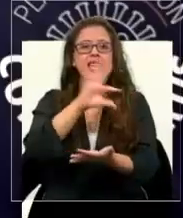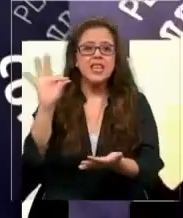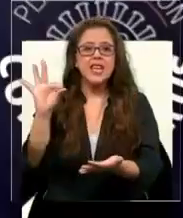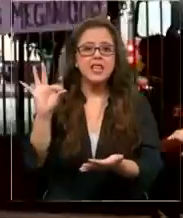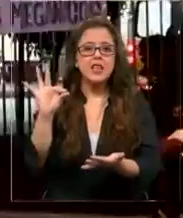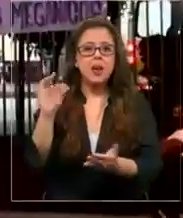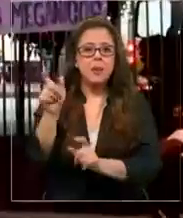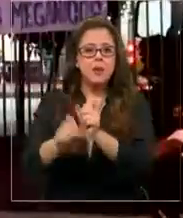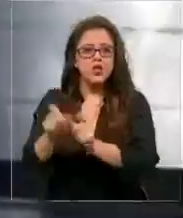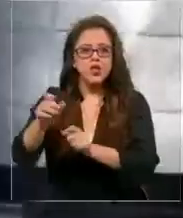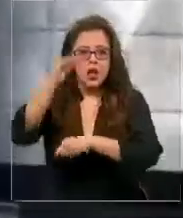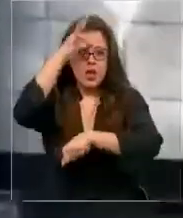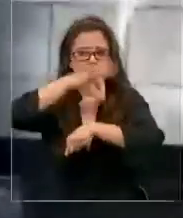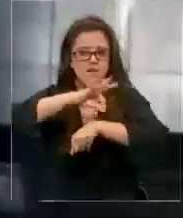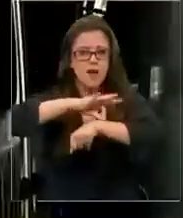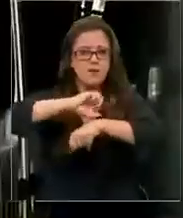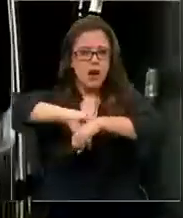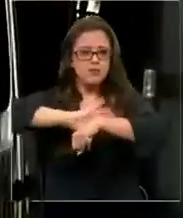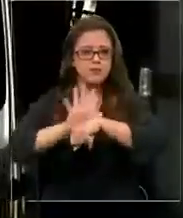nuevos casos.